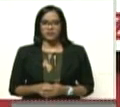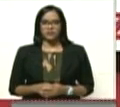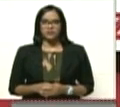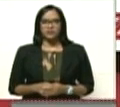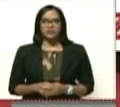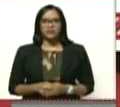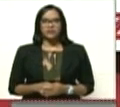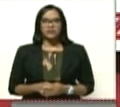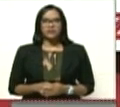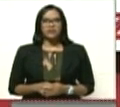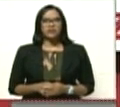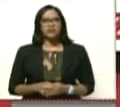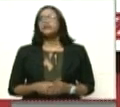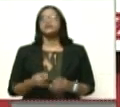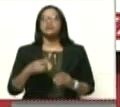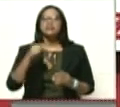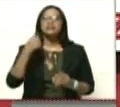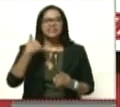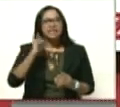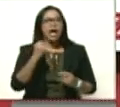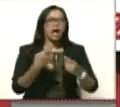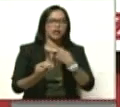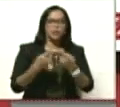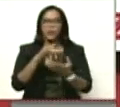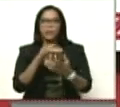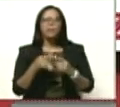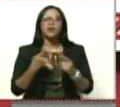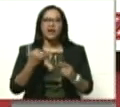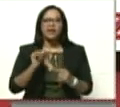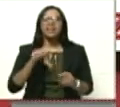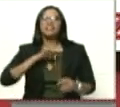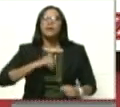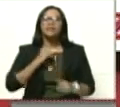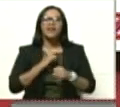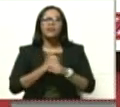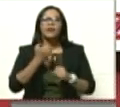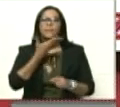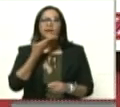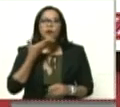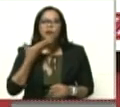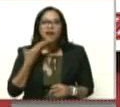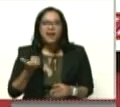Sí hay las cosas, pero existe. Y estamos trabajando para mejorarla.